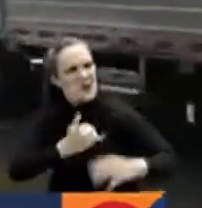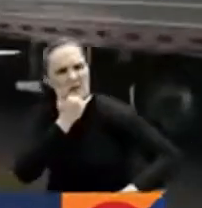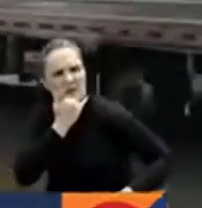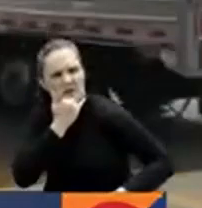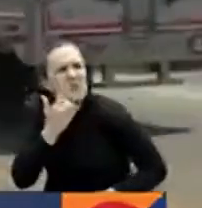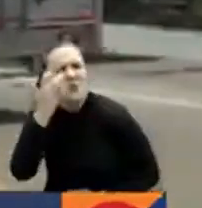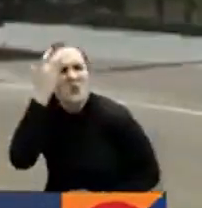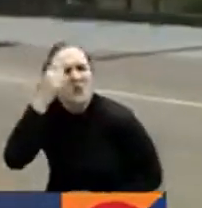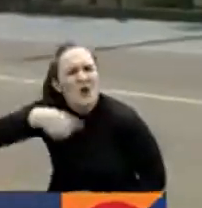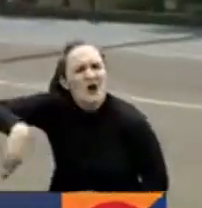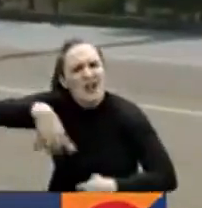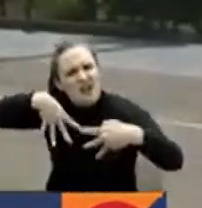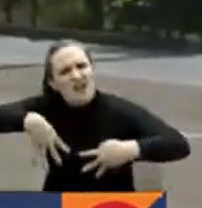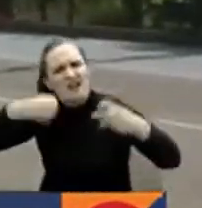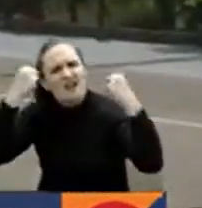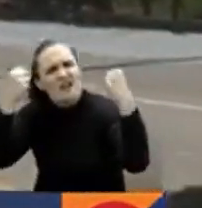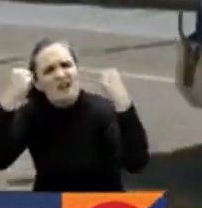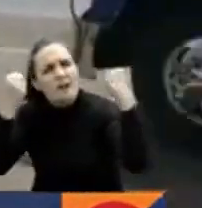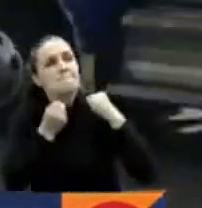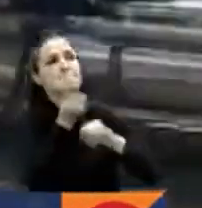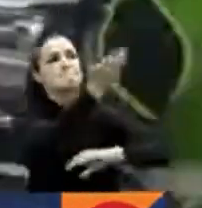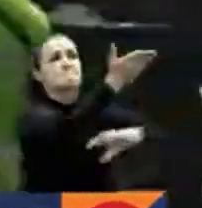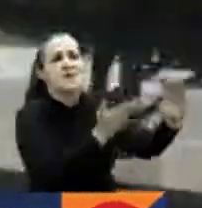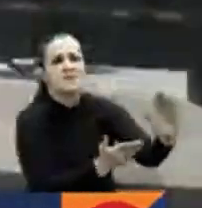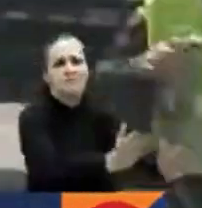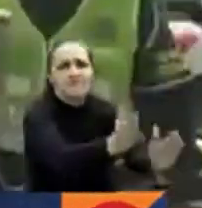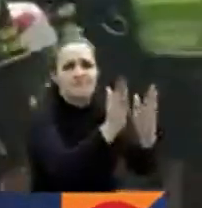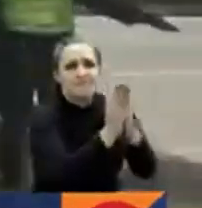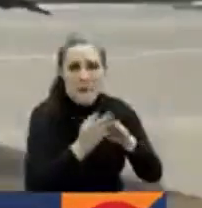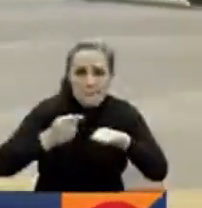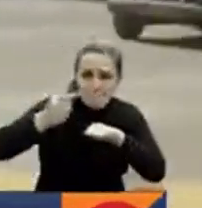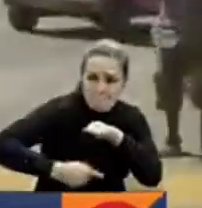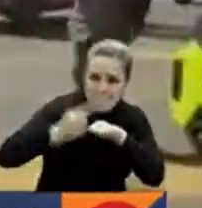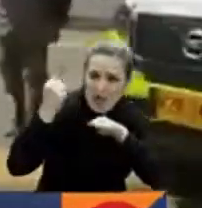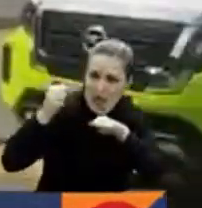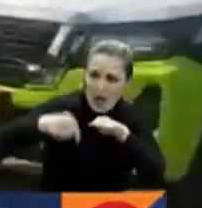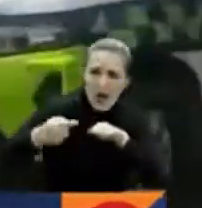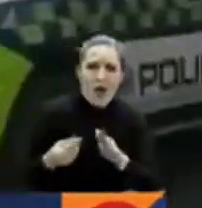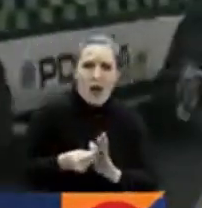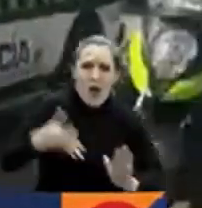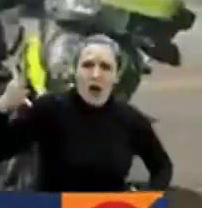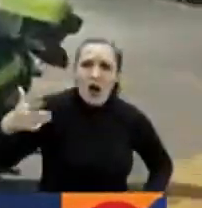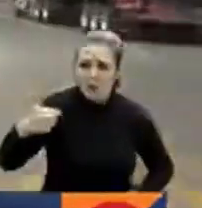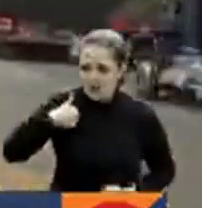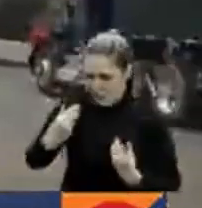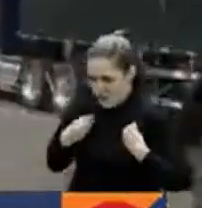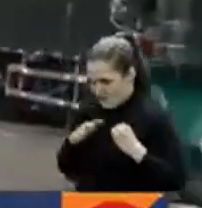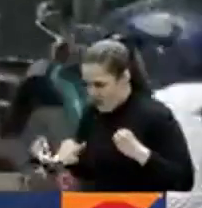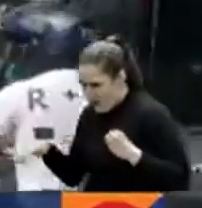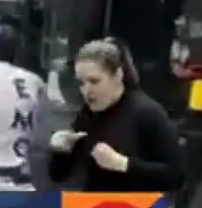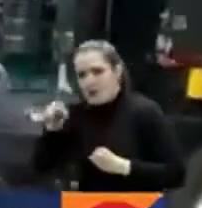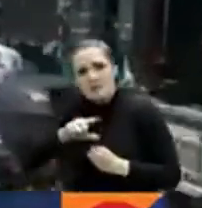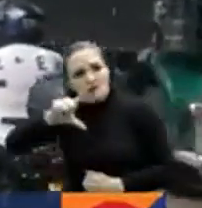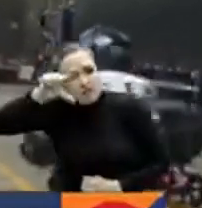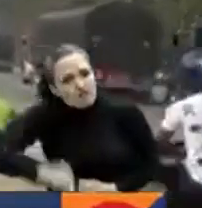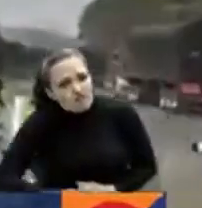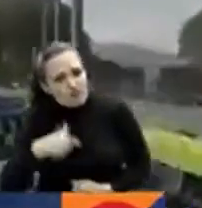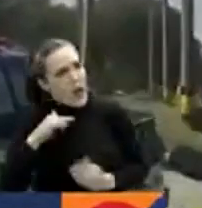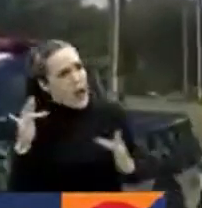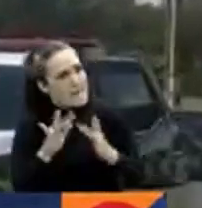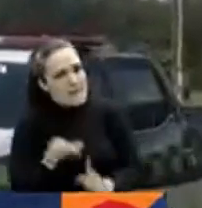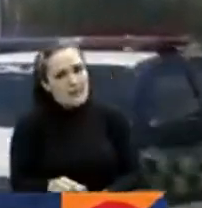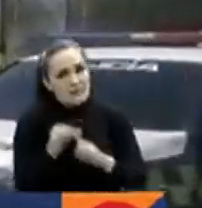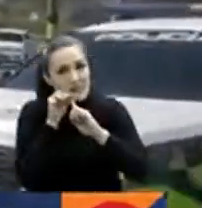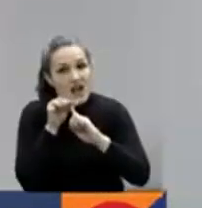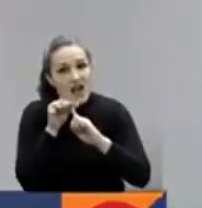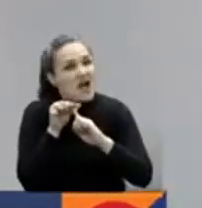inicialmente los manifestantes pedían la aplicación de una tarifa preferencial para los habitantes de Barbosa y posteriormente pidieron el desmonte